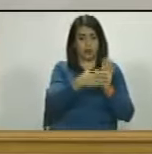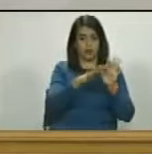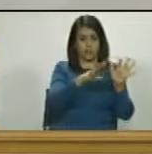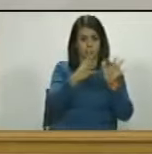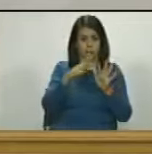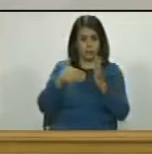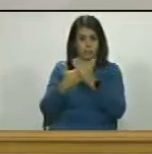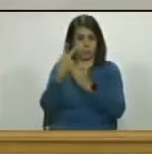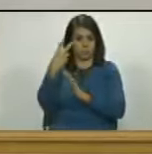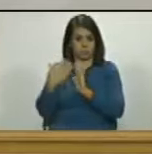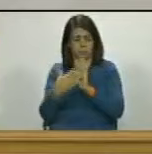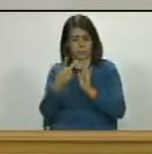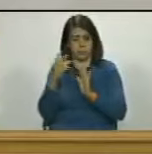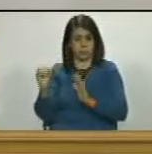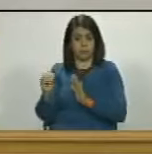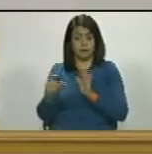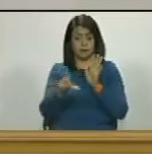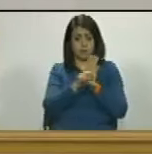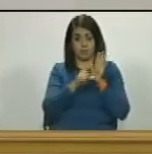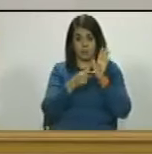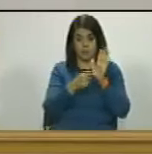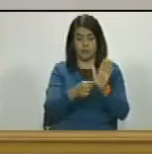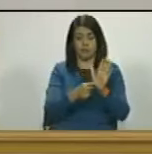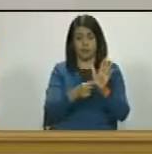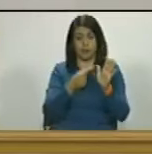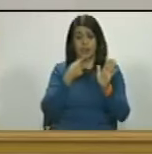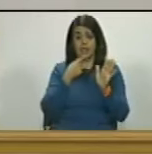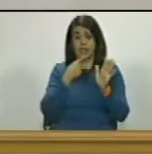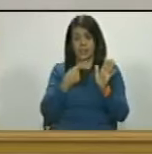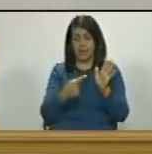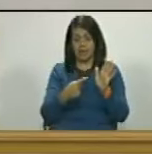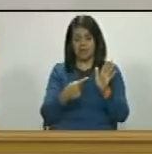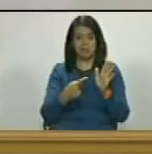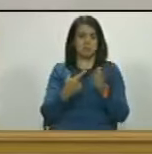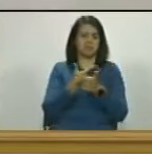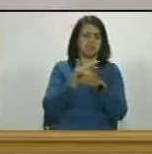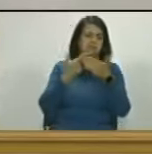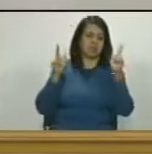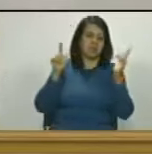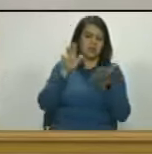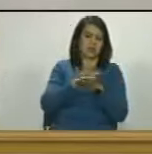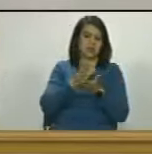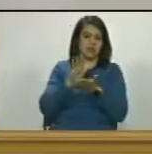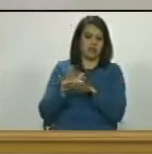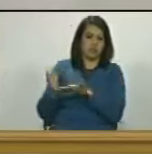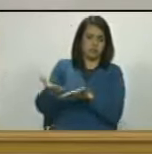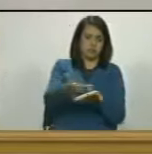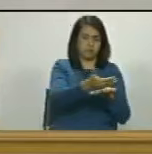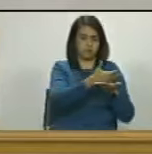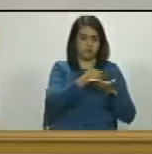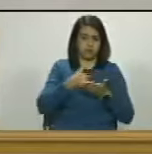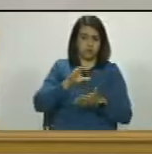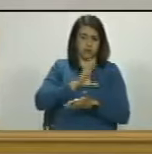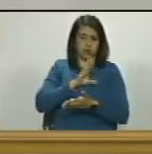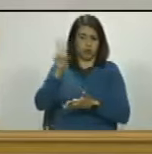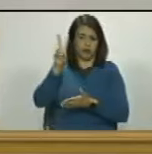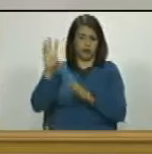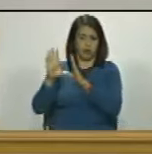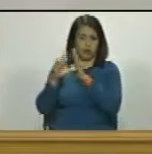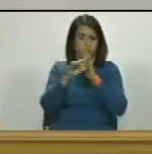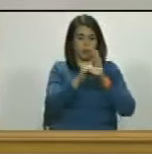principalmente en esa legislatura donde de manera descarada de manera brutal le metieron manos a los recursos de Venezuela